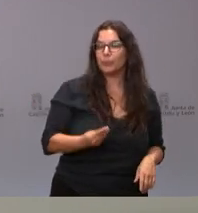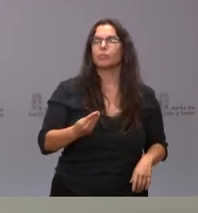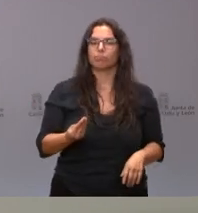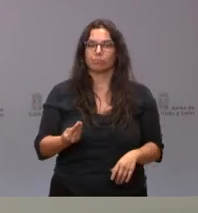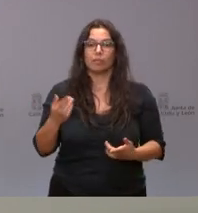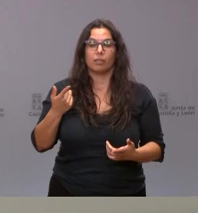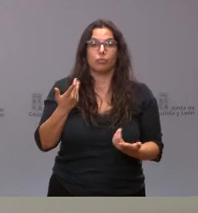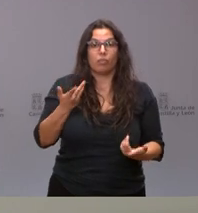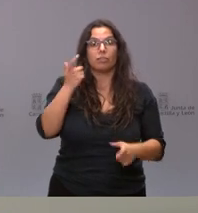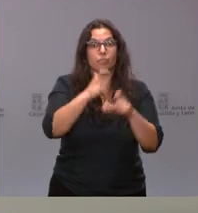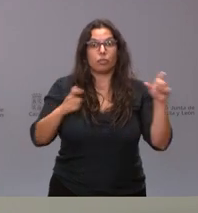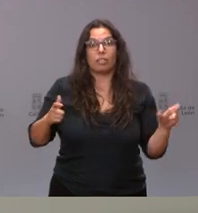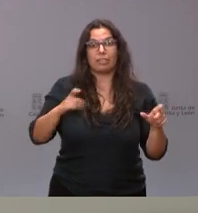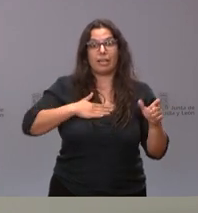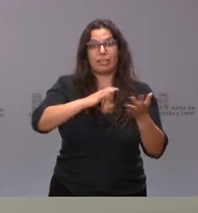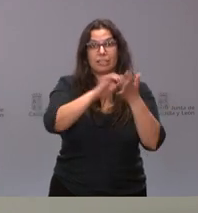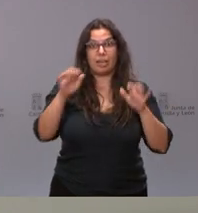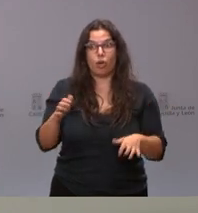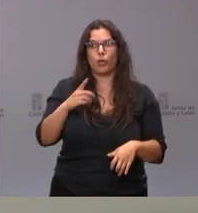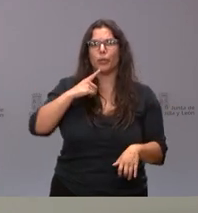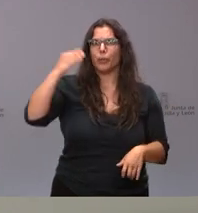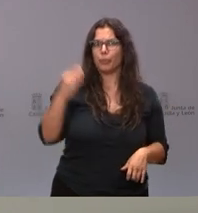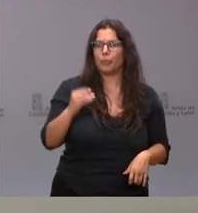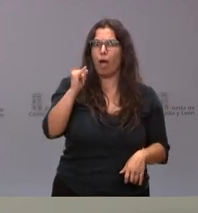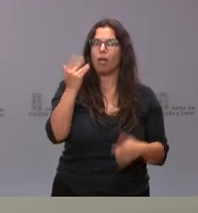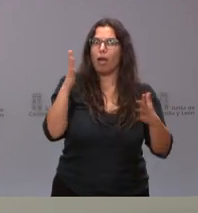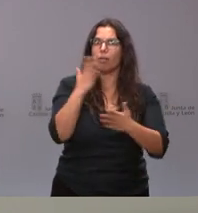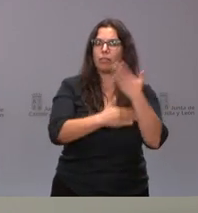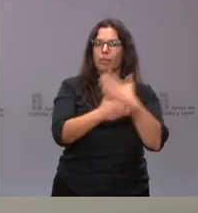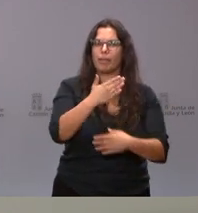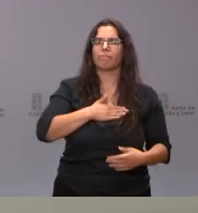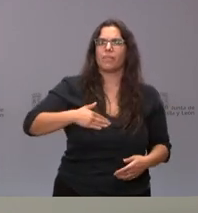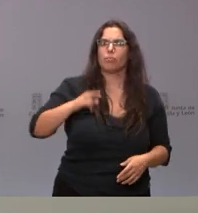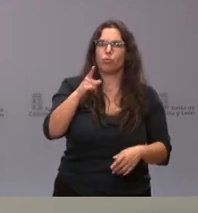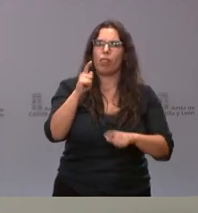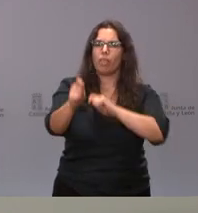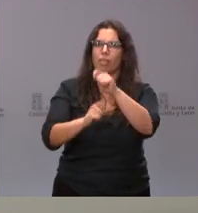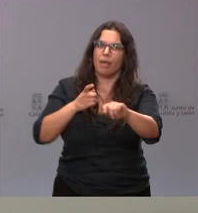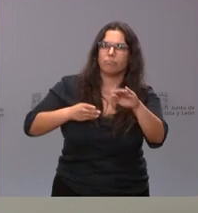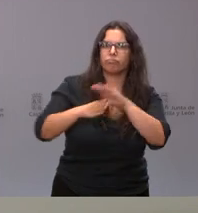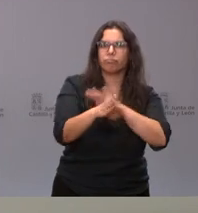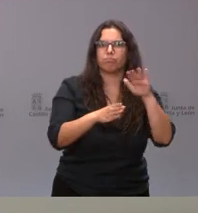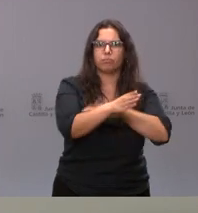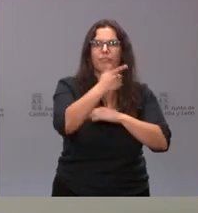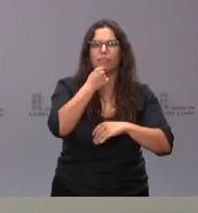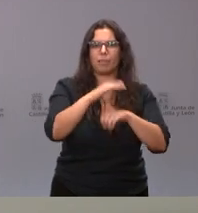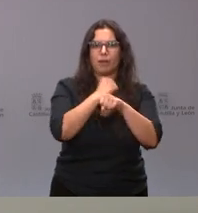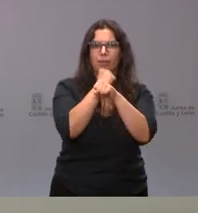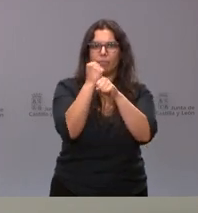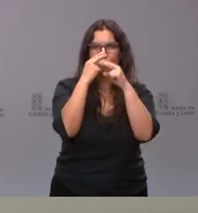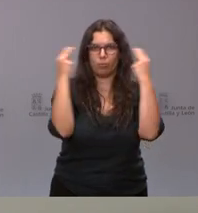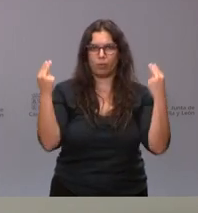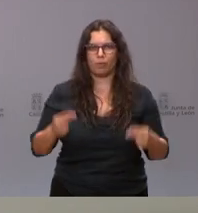una parte muy importante del talento de Castilla y León está en las personas con discapacidad, lo que hacemos es facilitar el acceso de estas personas al empleo público.